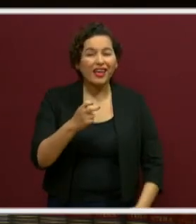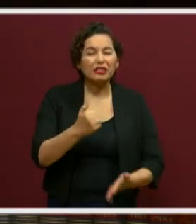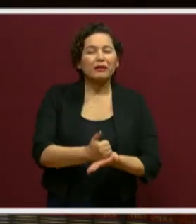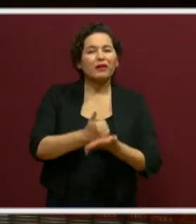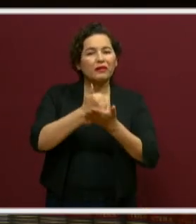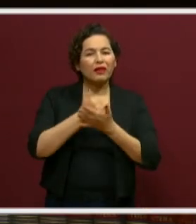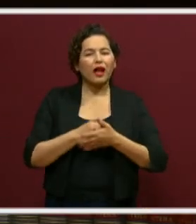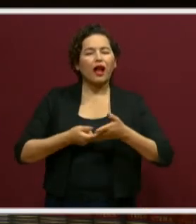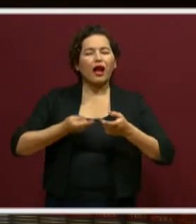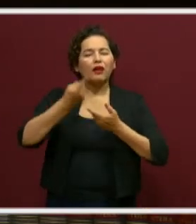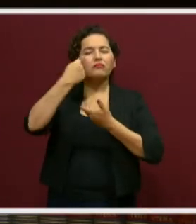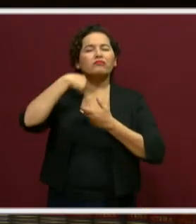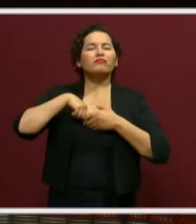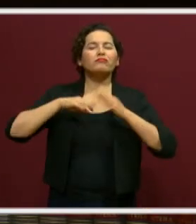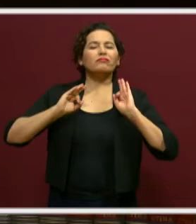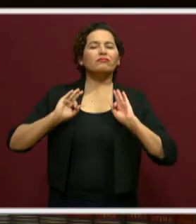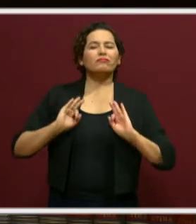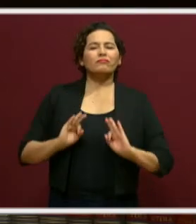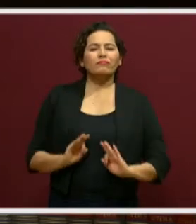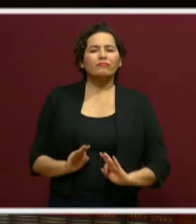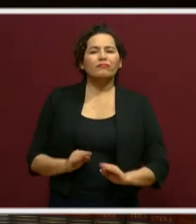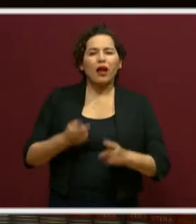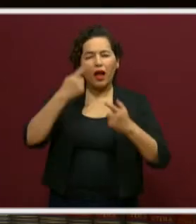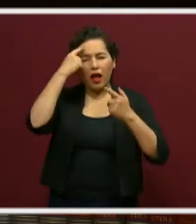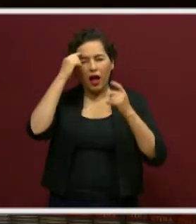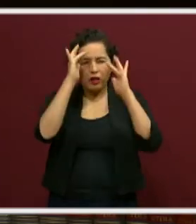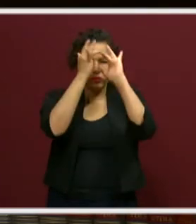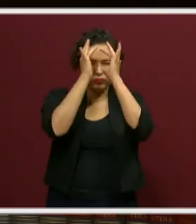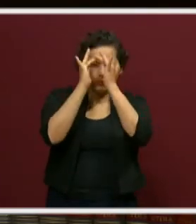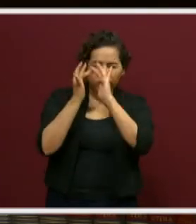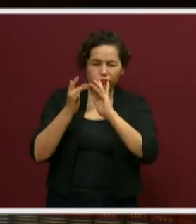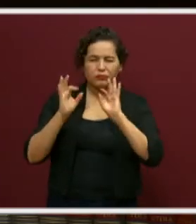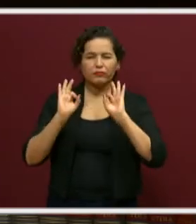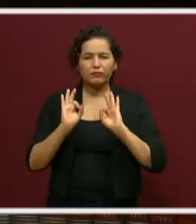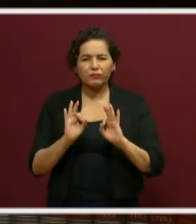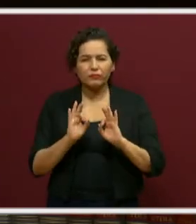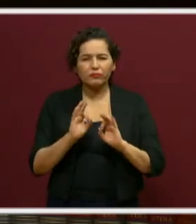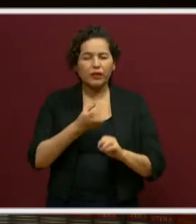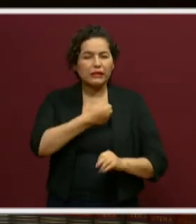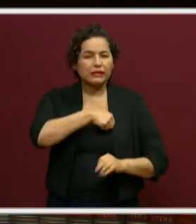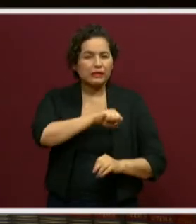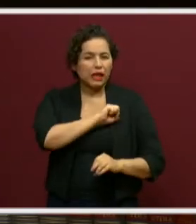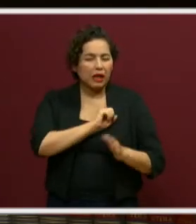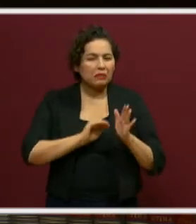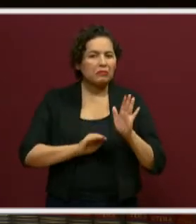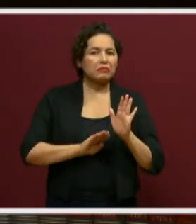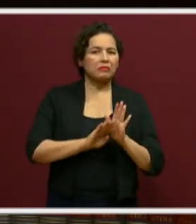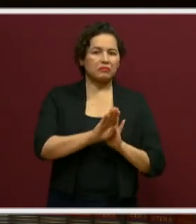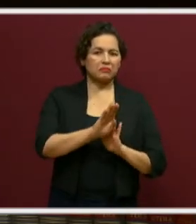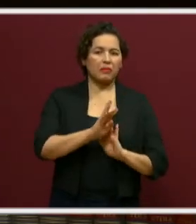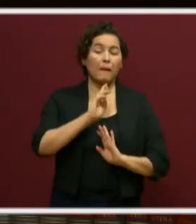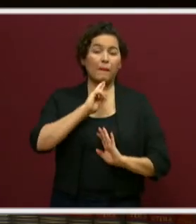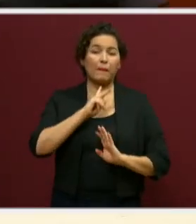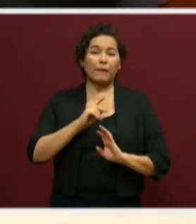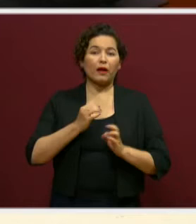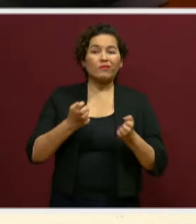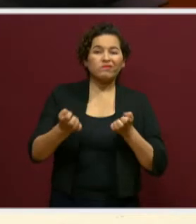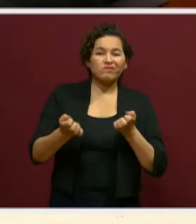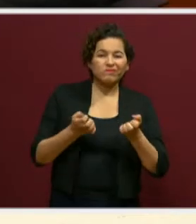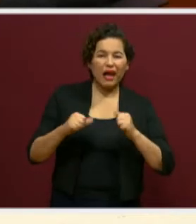relajación, las endorfinas, mejor salud y mejor condición para enfrentar la pandemia. Entonces,